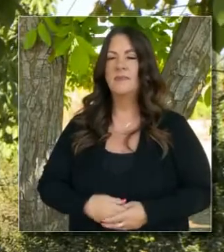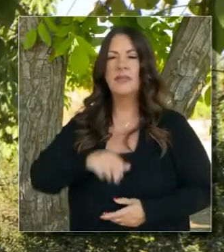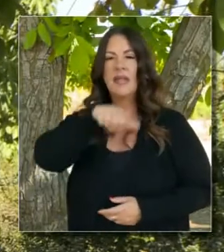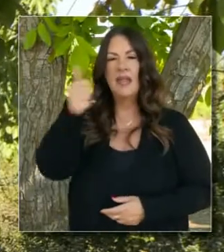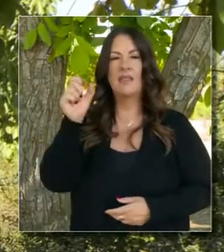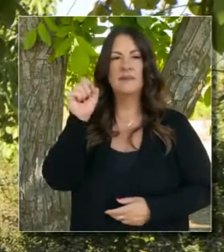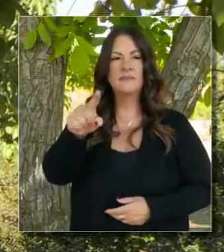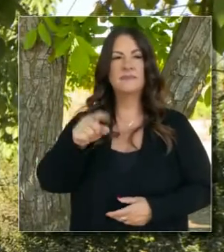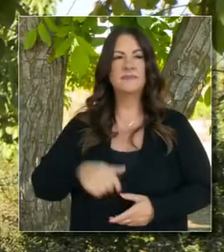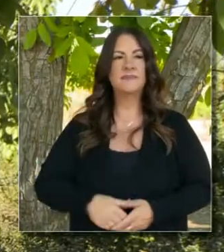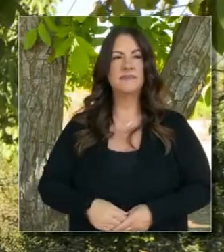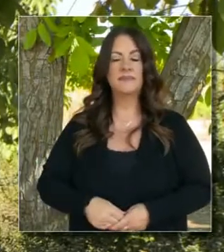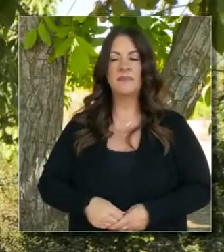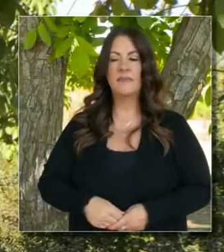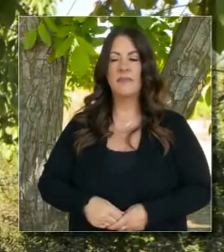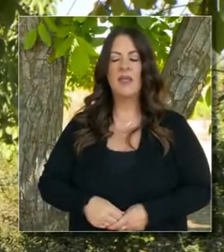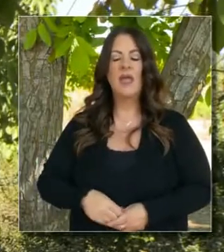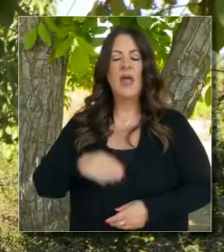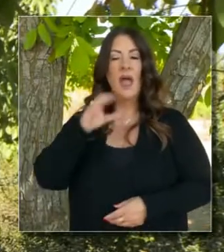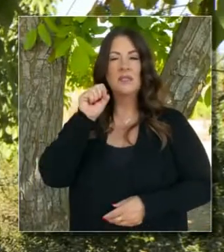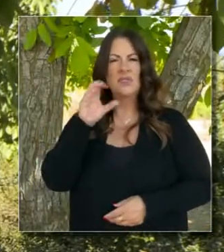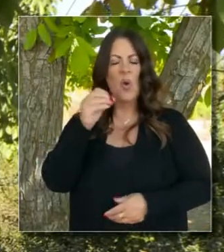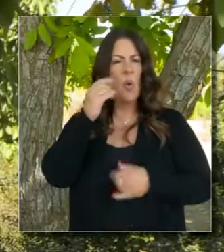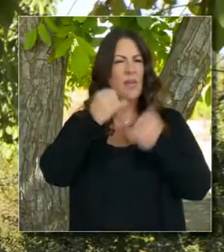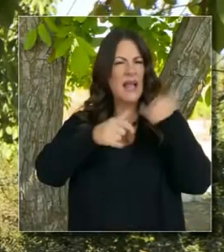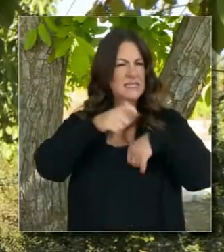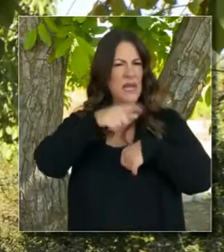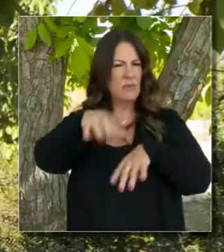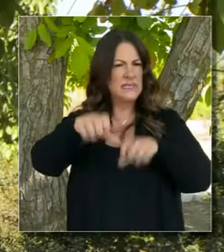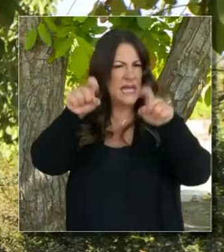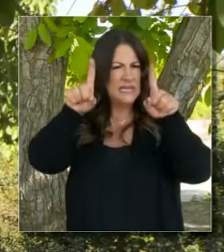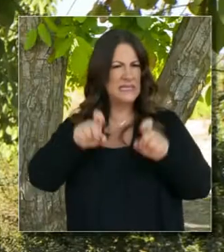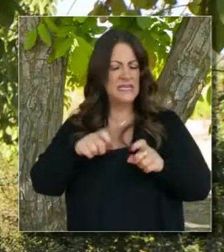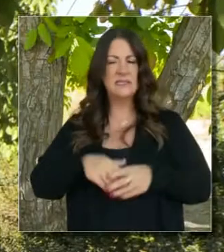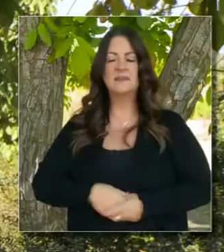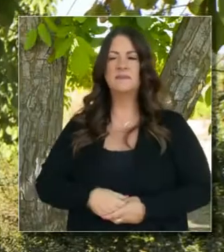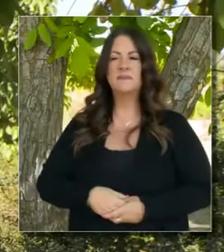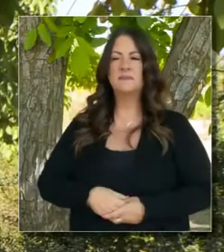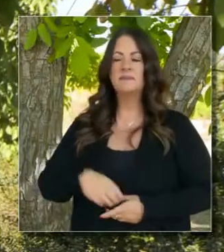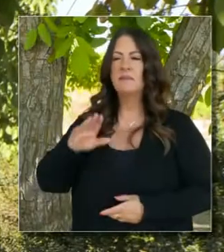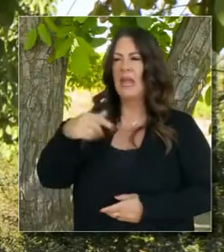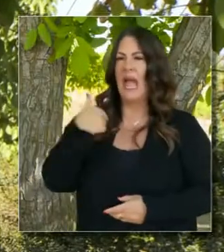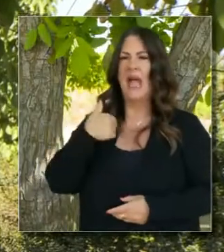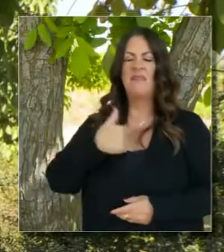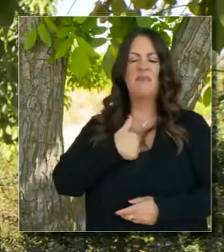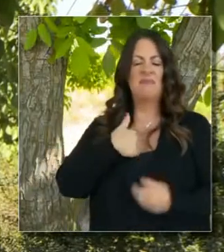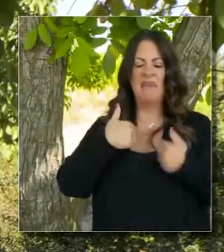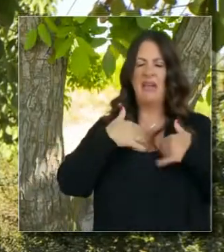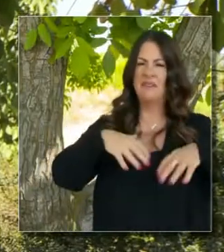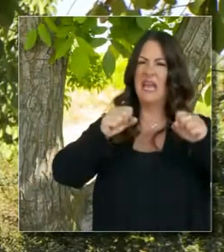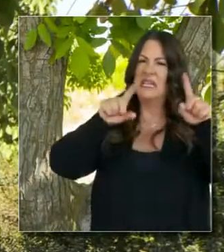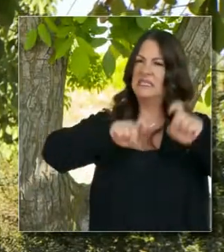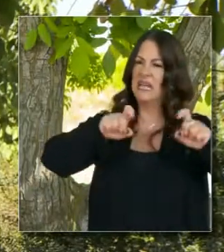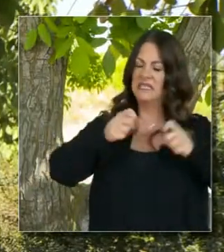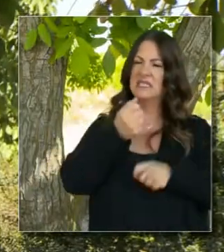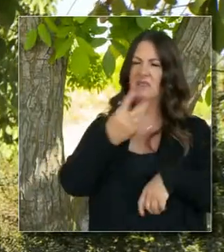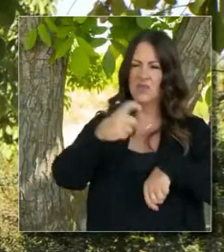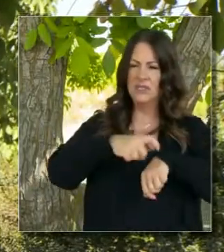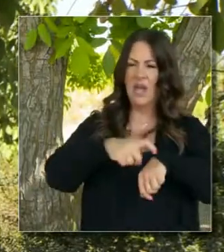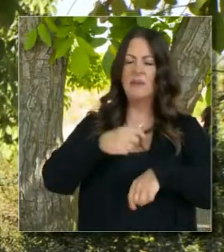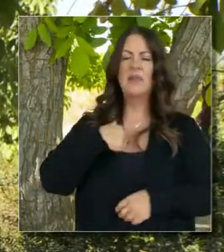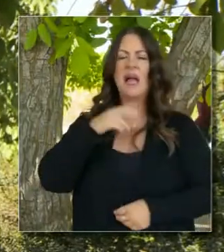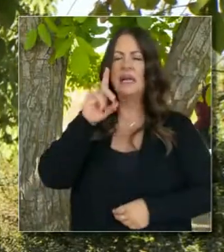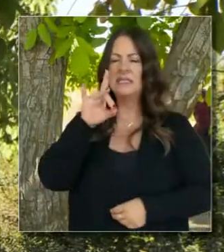esfuerzo. Alguno de los reporteros pregunta cuándo fue la última prueba y cuál fue el resultado. No he dado positivo. Me han